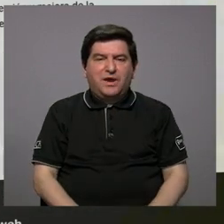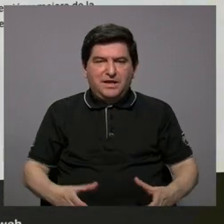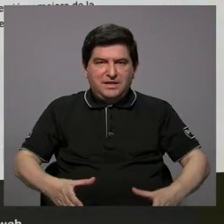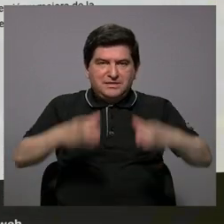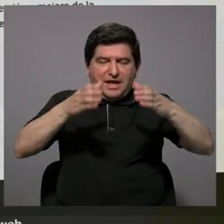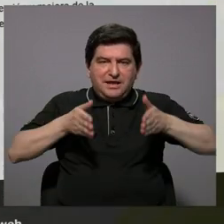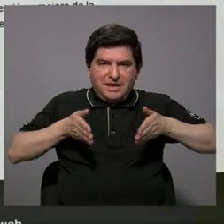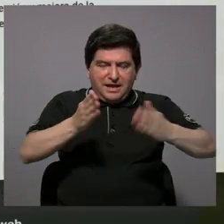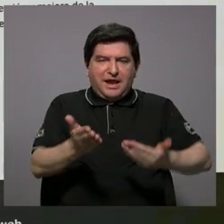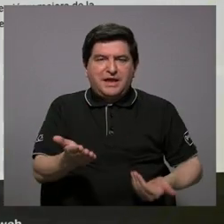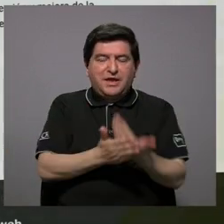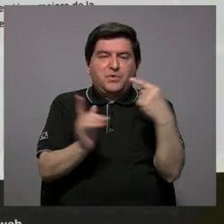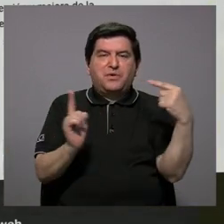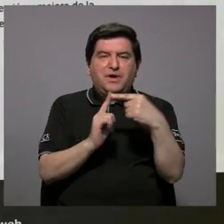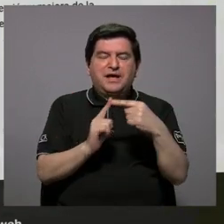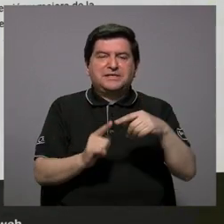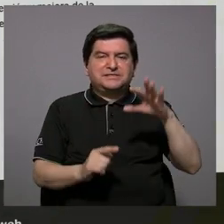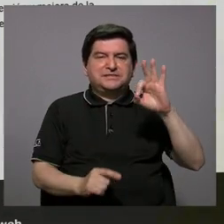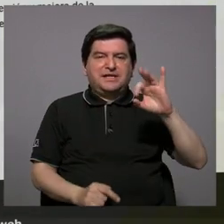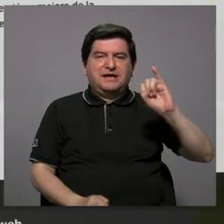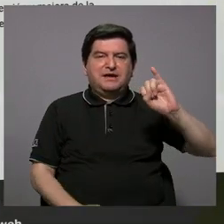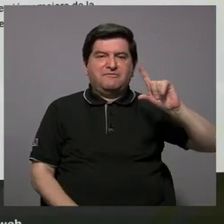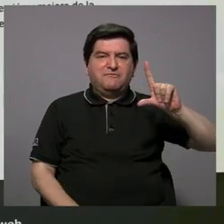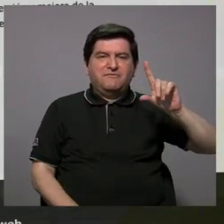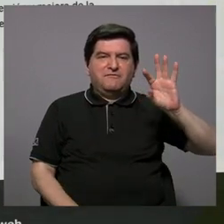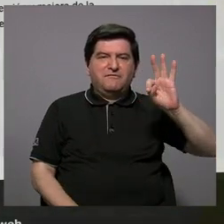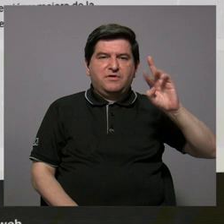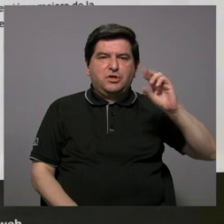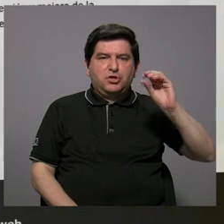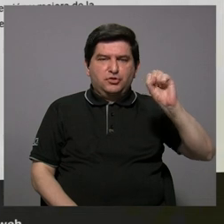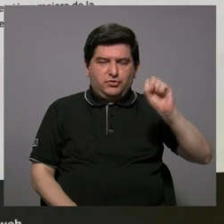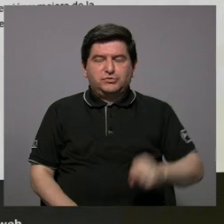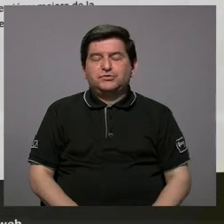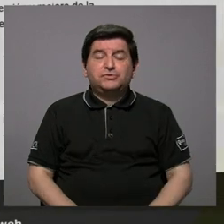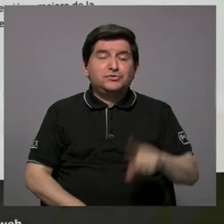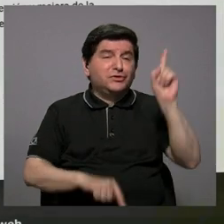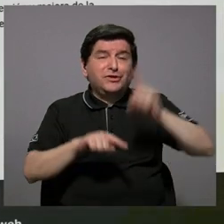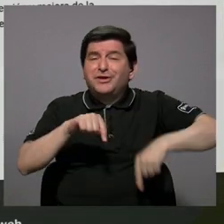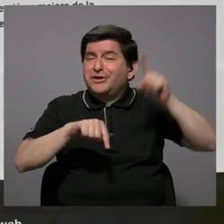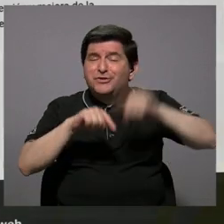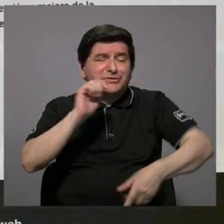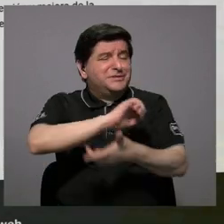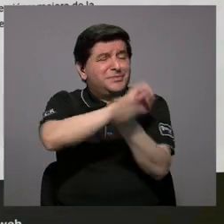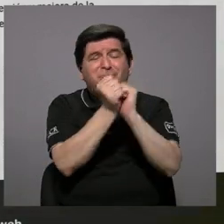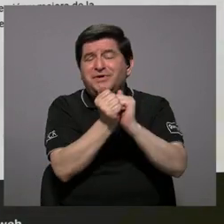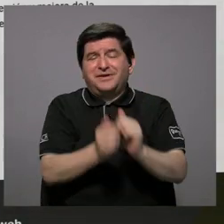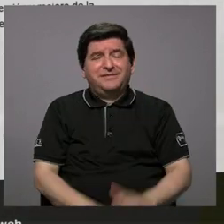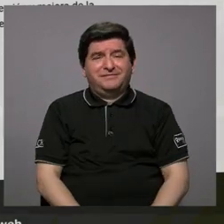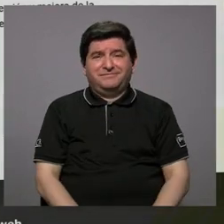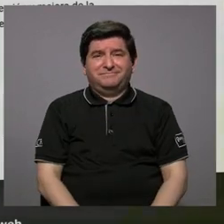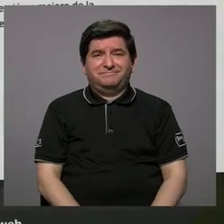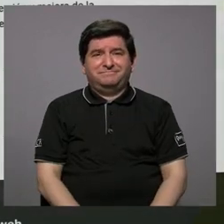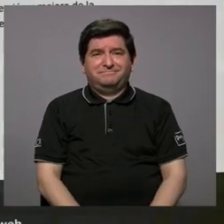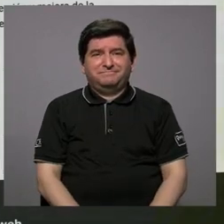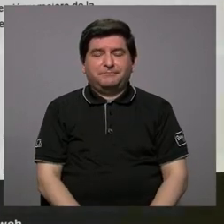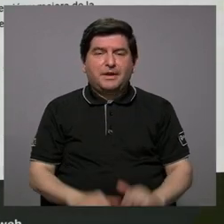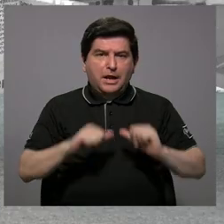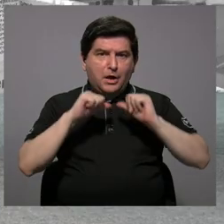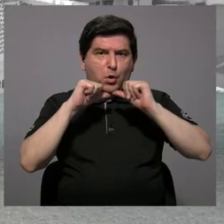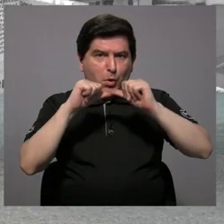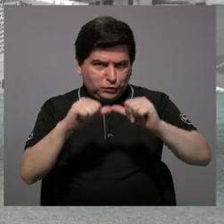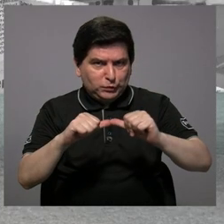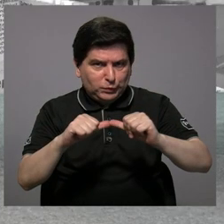al tanque de filtros. Se ha solicitado varias ocasiones y no ha sido posible el cambio. Bueno, siguiendo con las